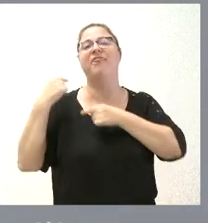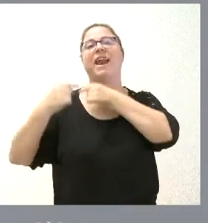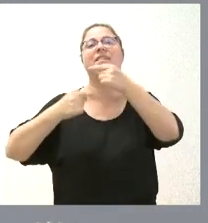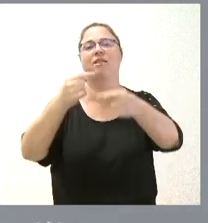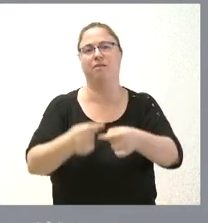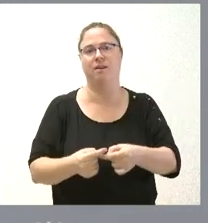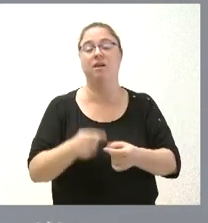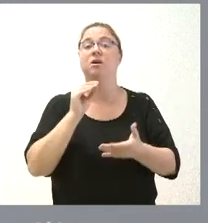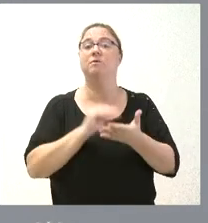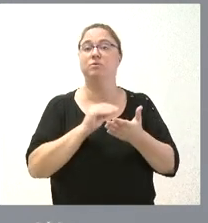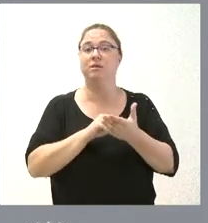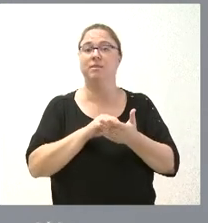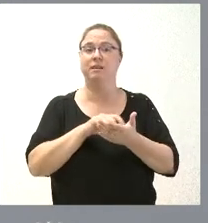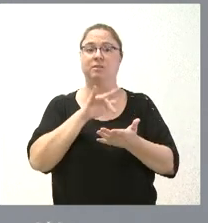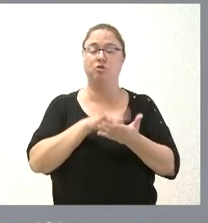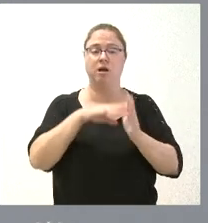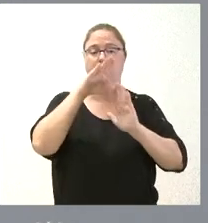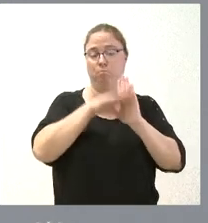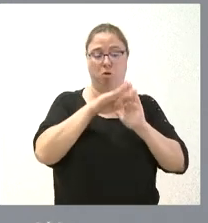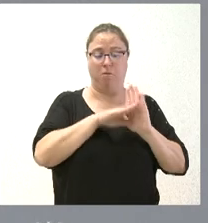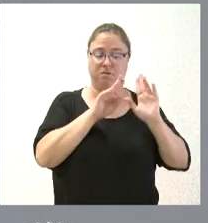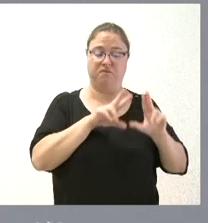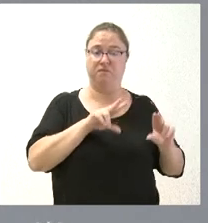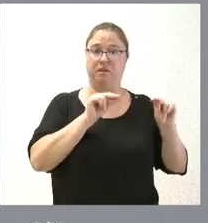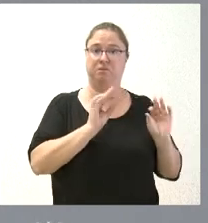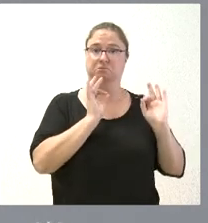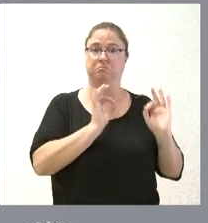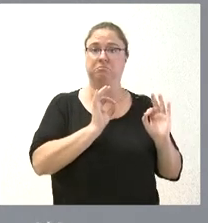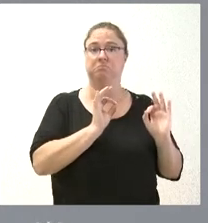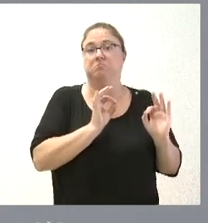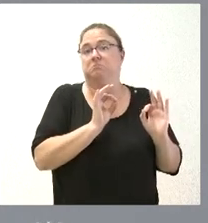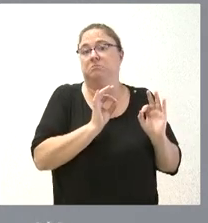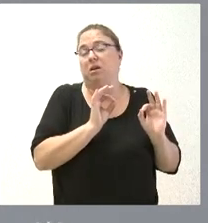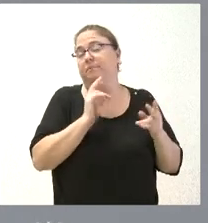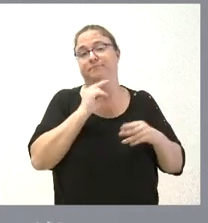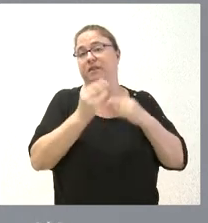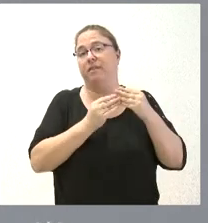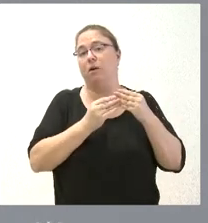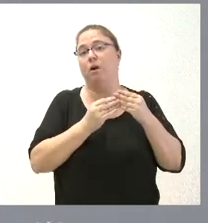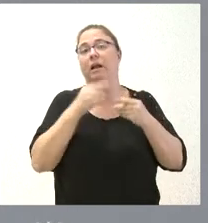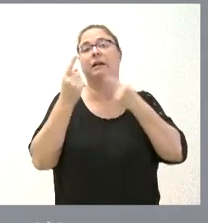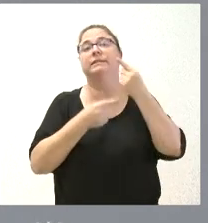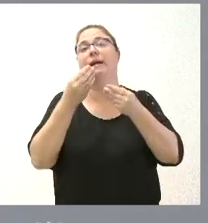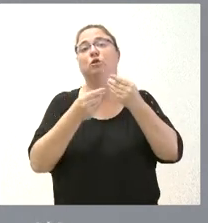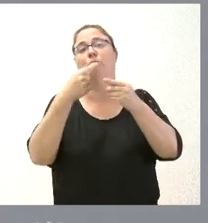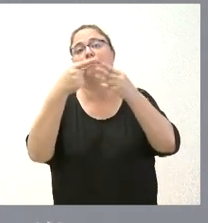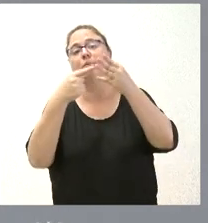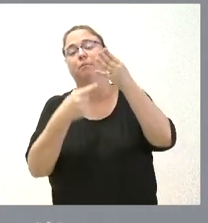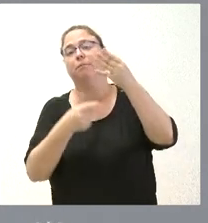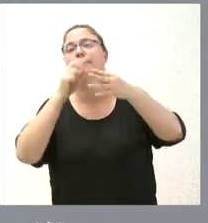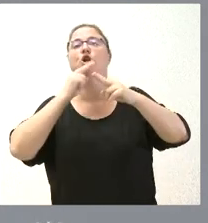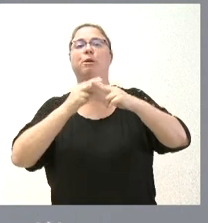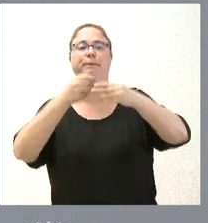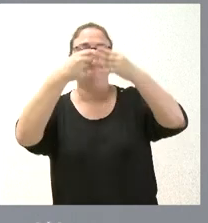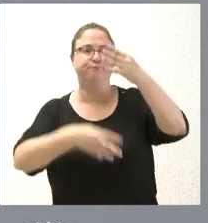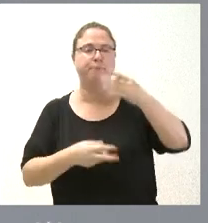muchas veces cuando se finalizaba un programa, pues se daba simplemente una relación de las actuaciones que se habían llevado a cabo, de los